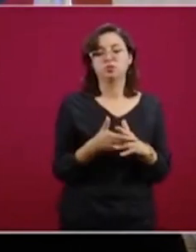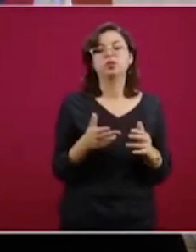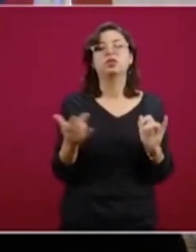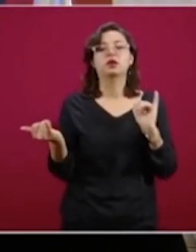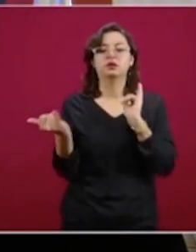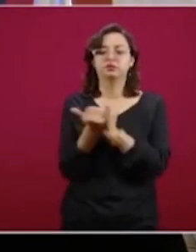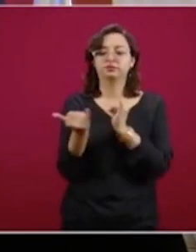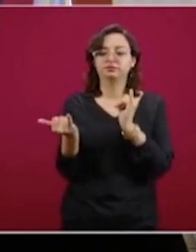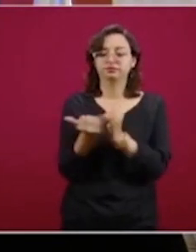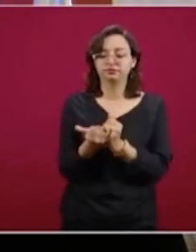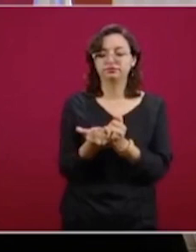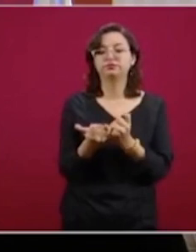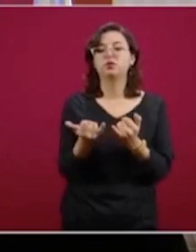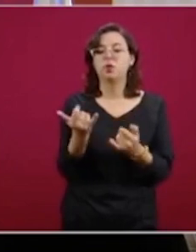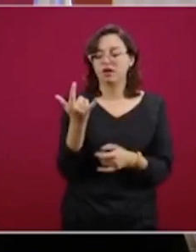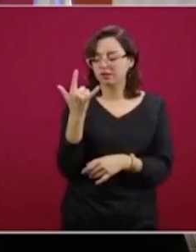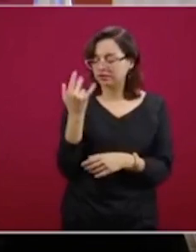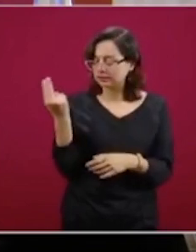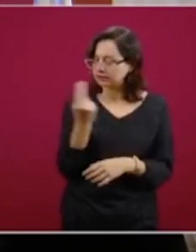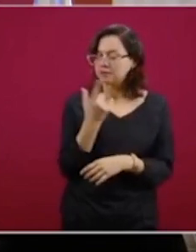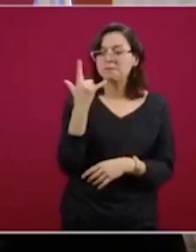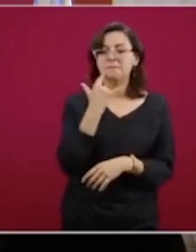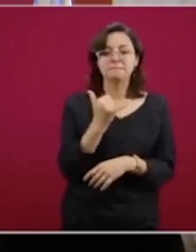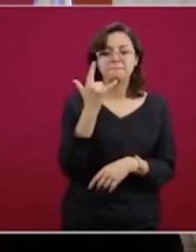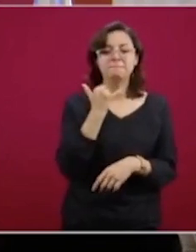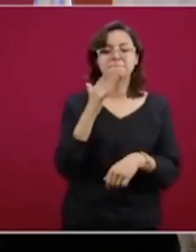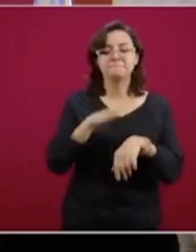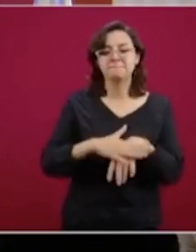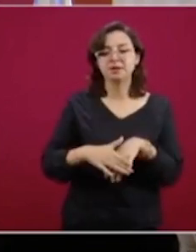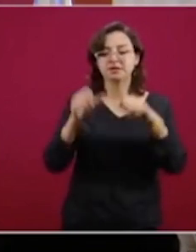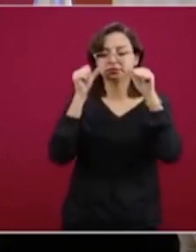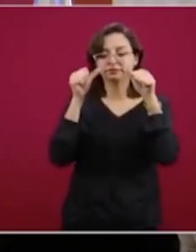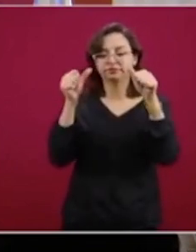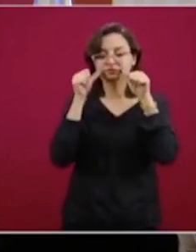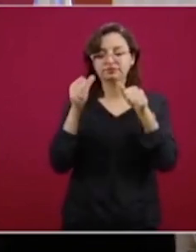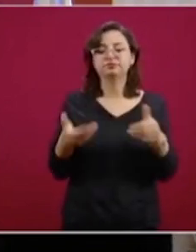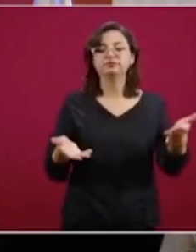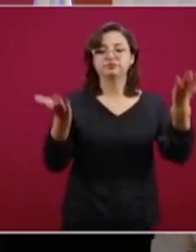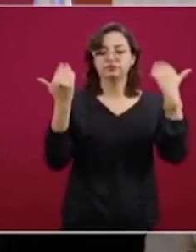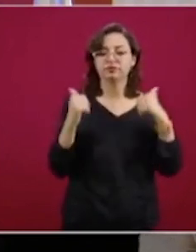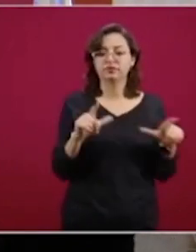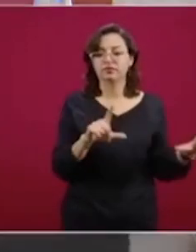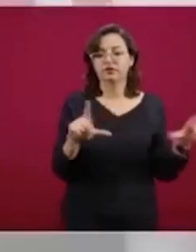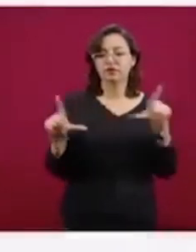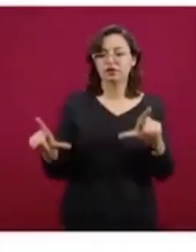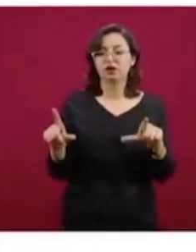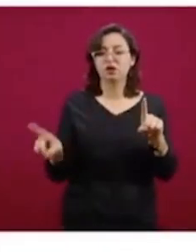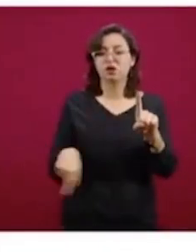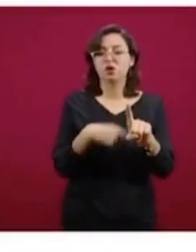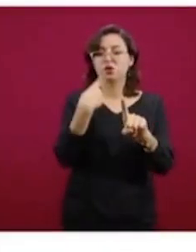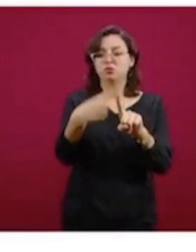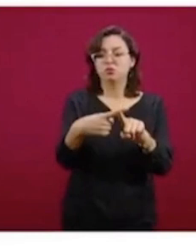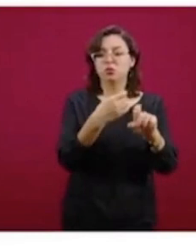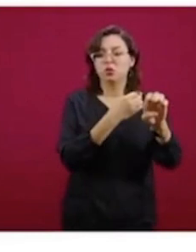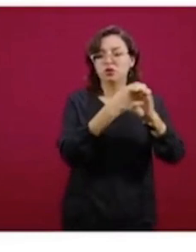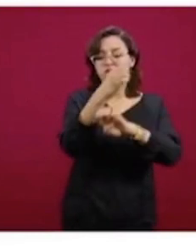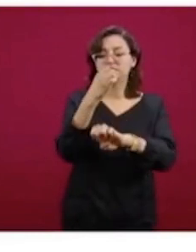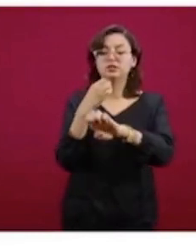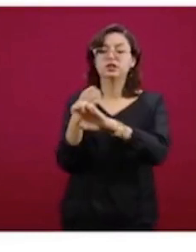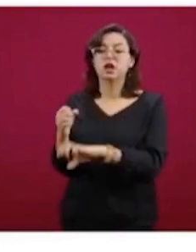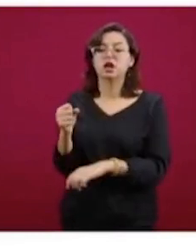obviamente que empeñarnos más en este tema, feminicidios por entidad federativa. Tenemos